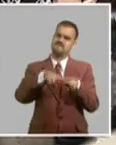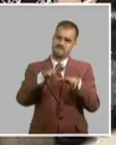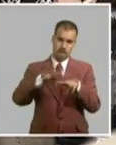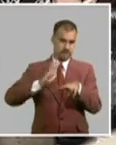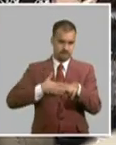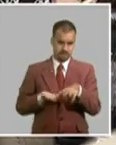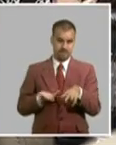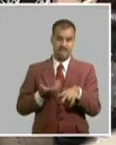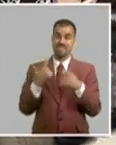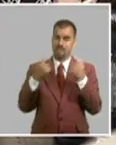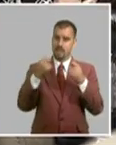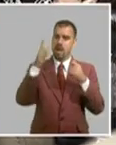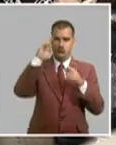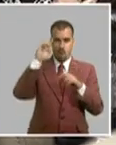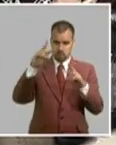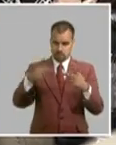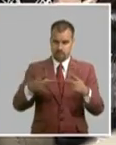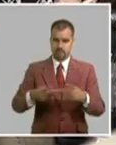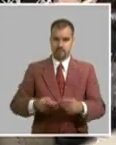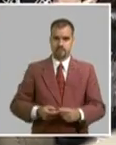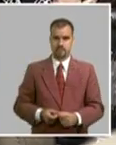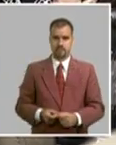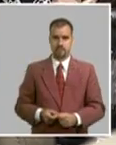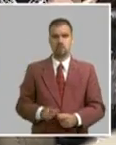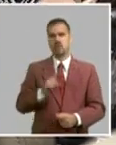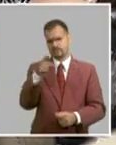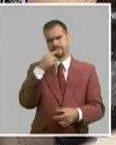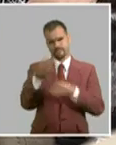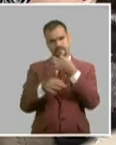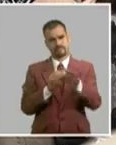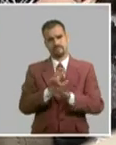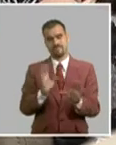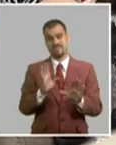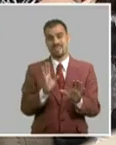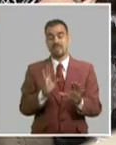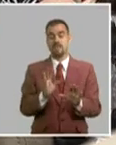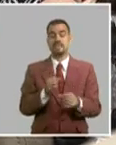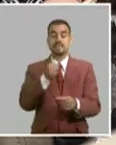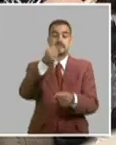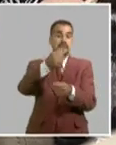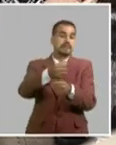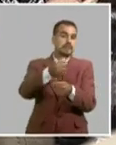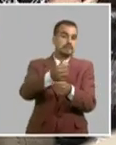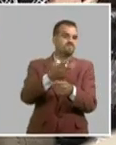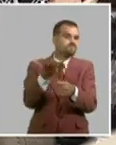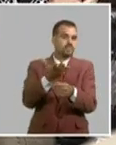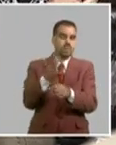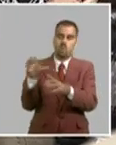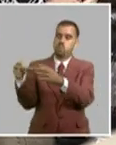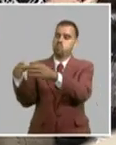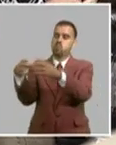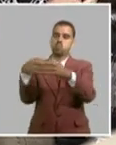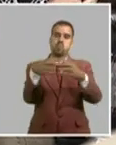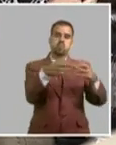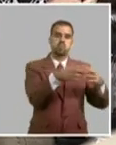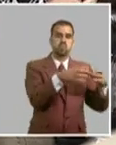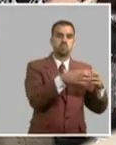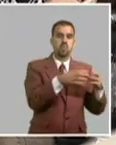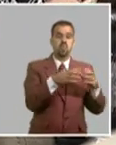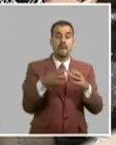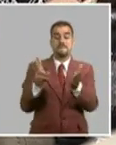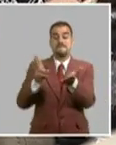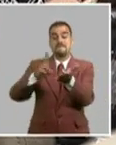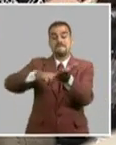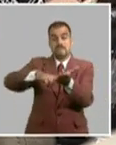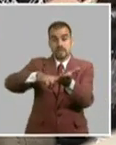muy importante retomar. Y que usted lo dijo. Que es el funcionamiento de los grupos de militantes